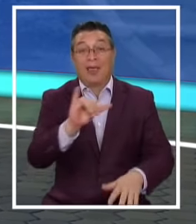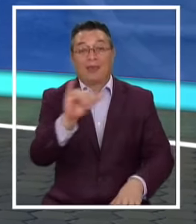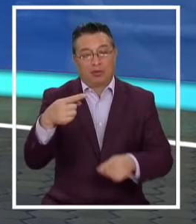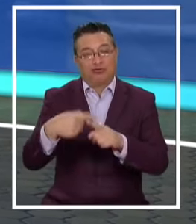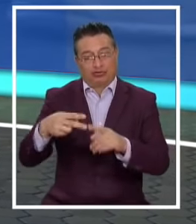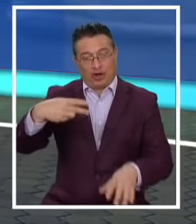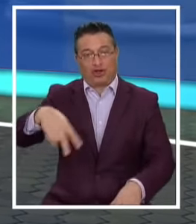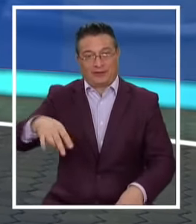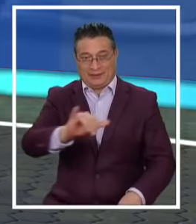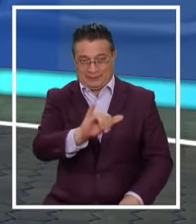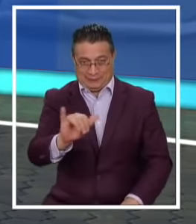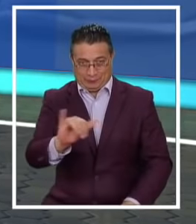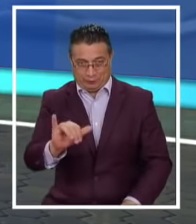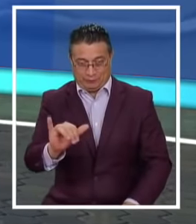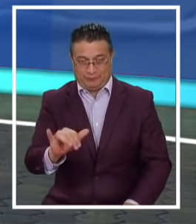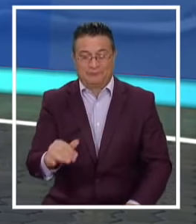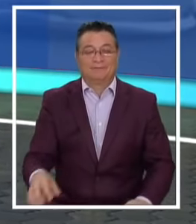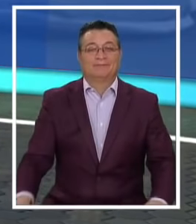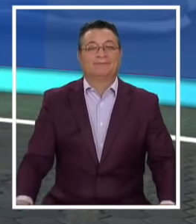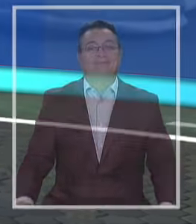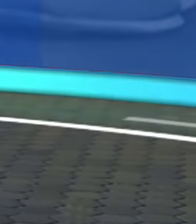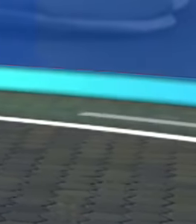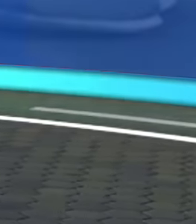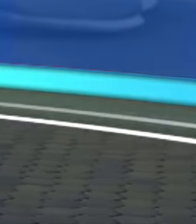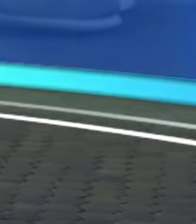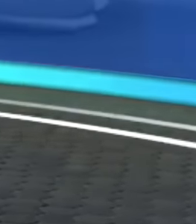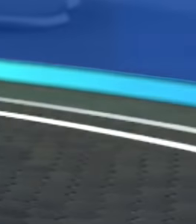24 horas central Que esté muy bien Muy buenas noches